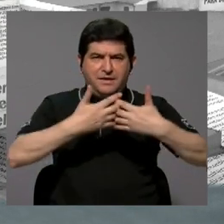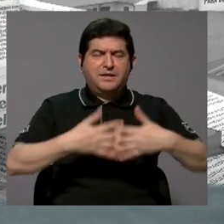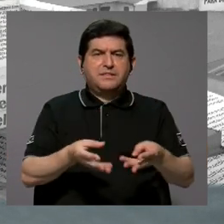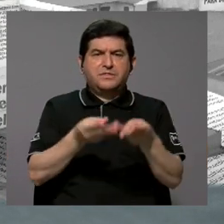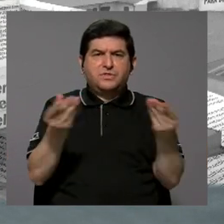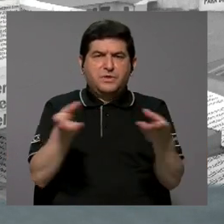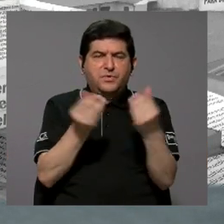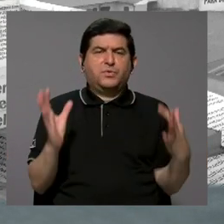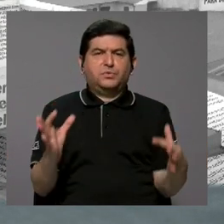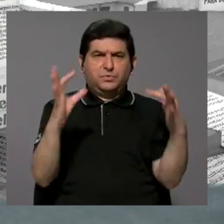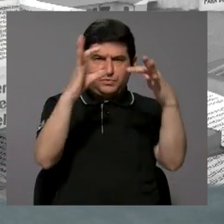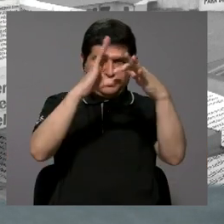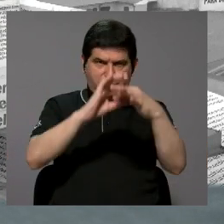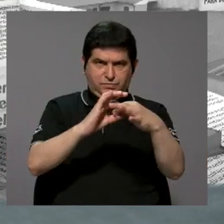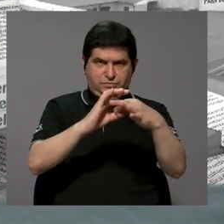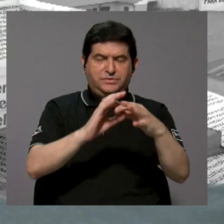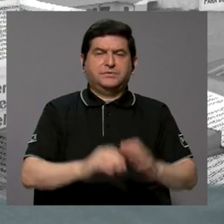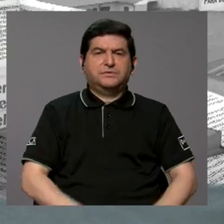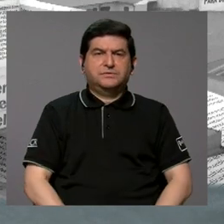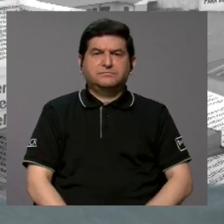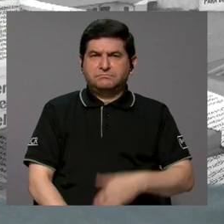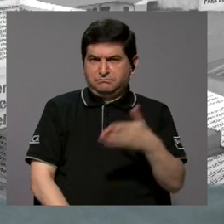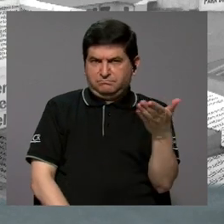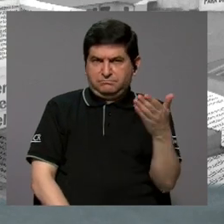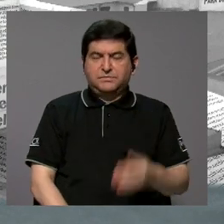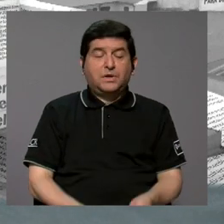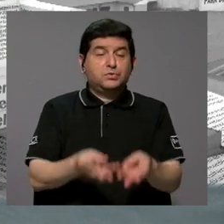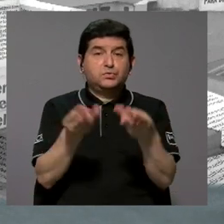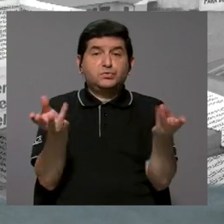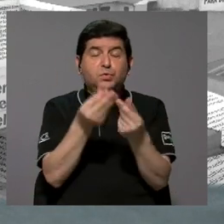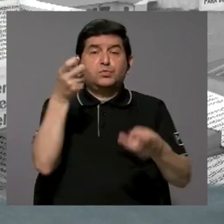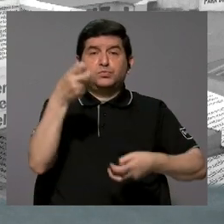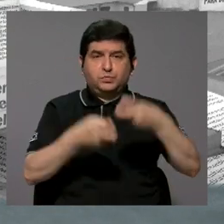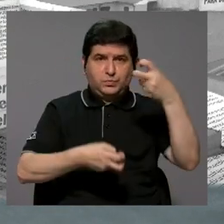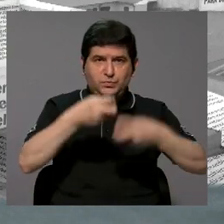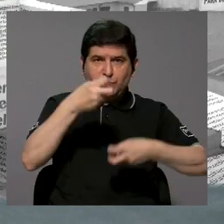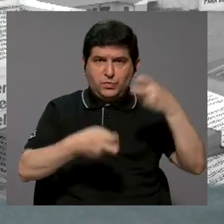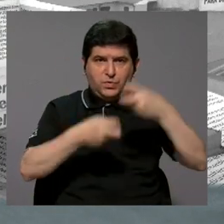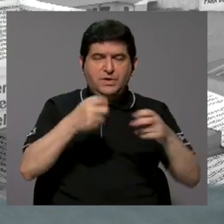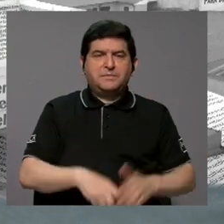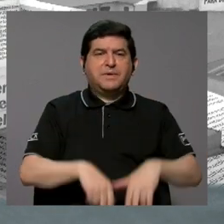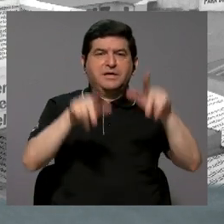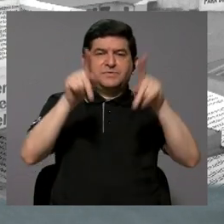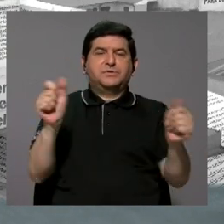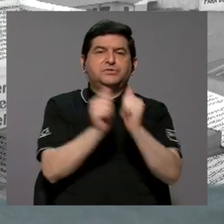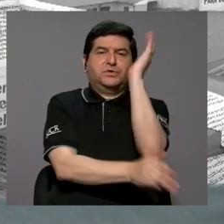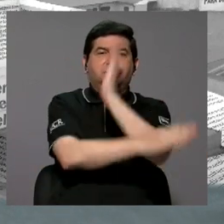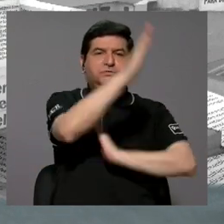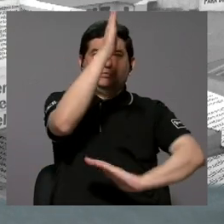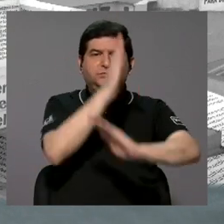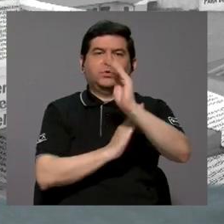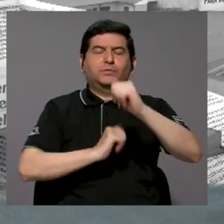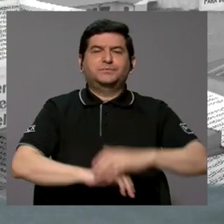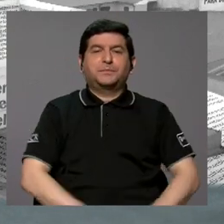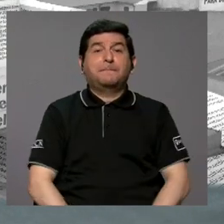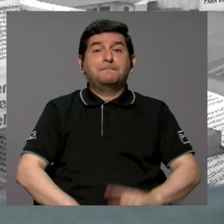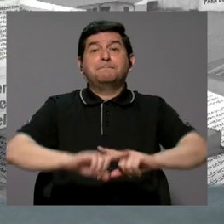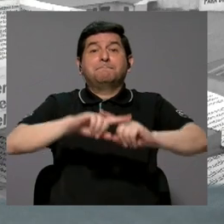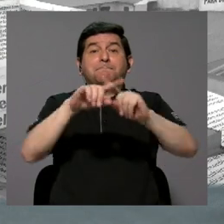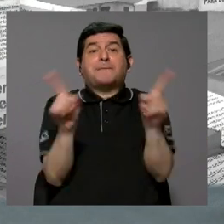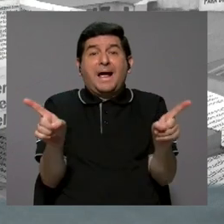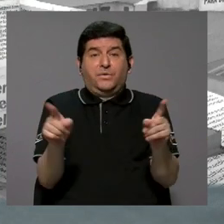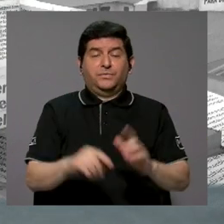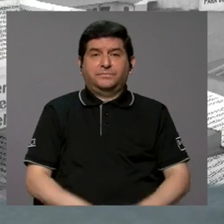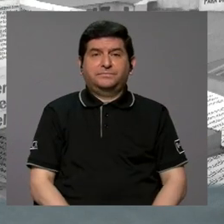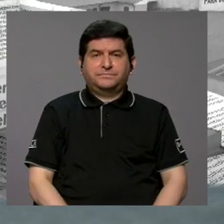asociados a solucionar problemas de personas con discapacidad. Pero bueno,